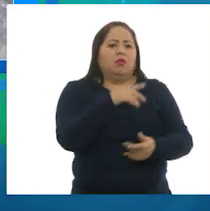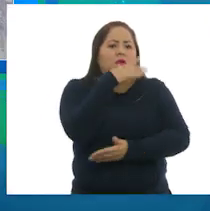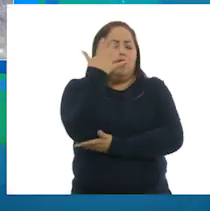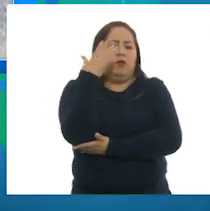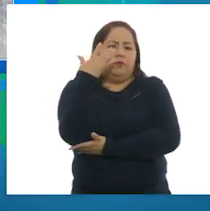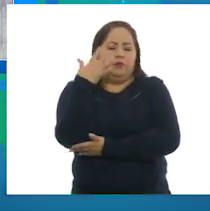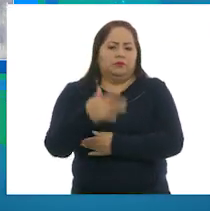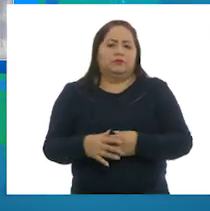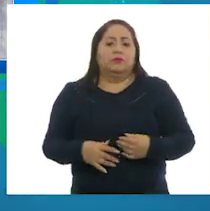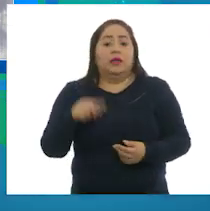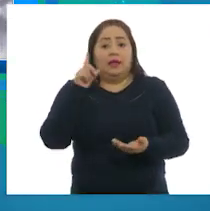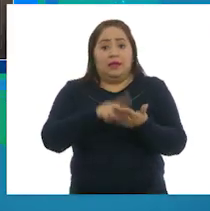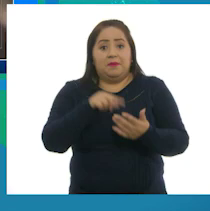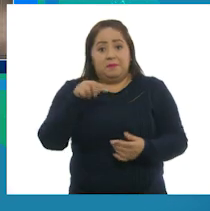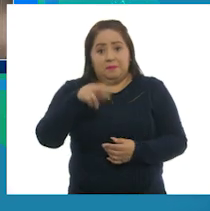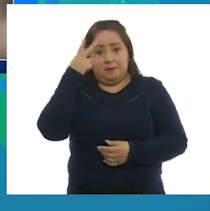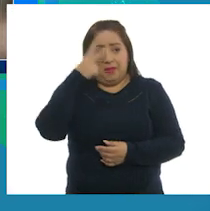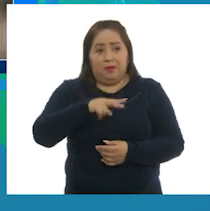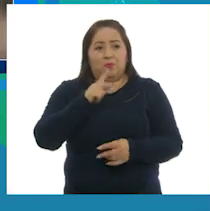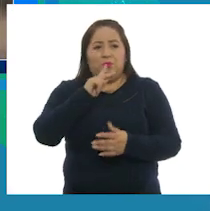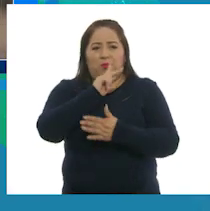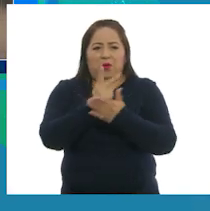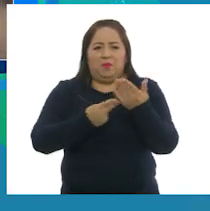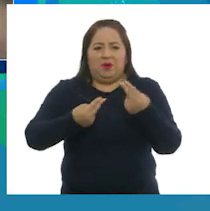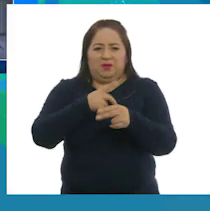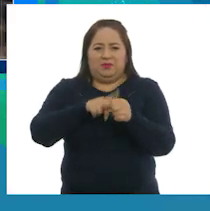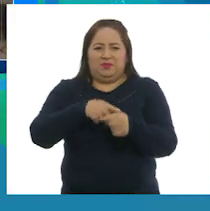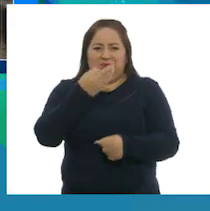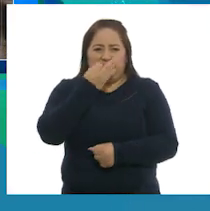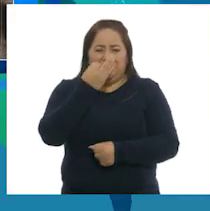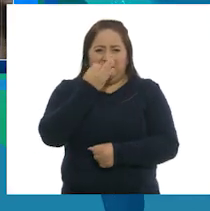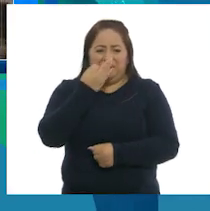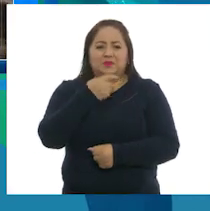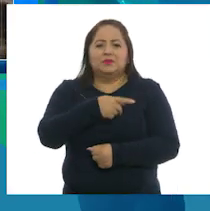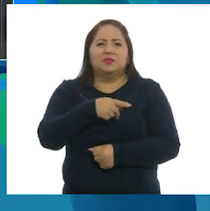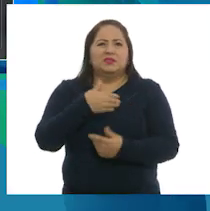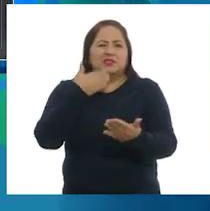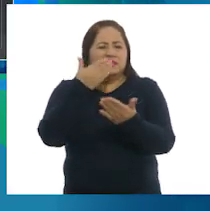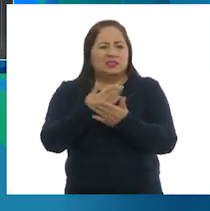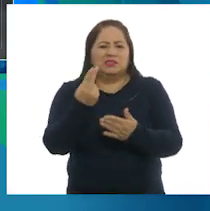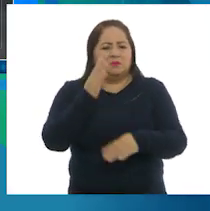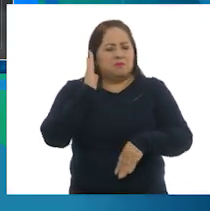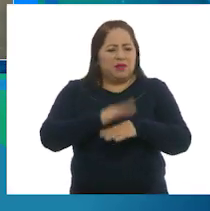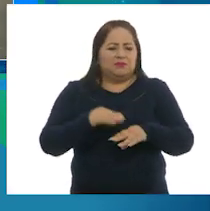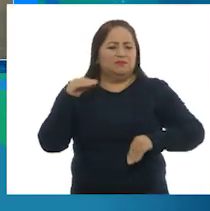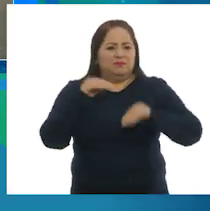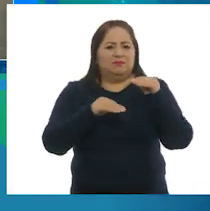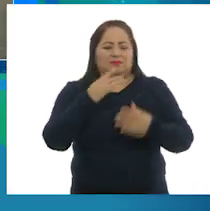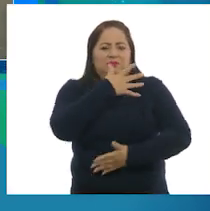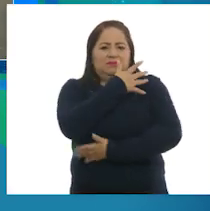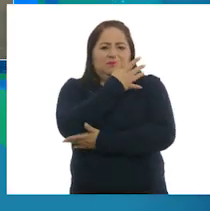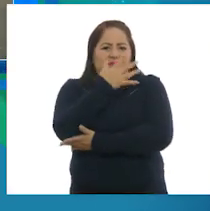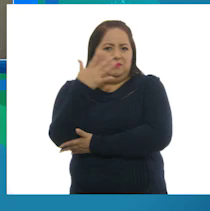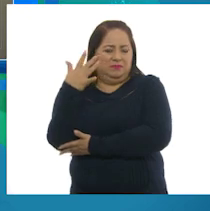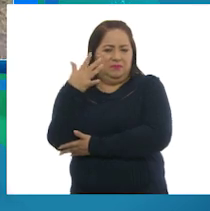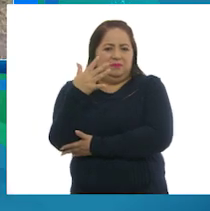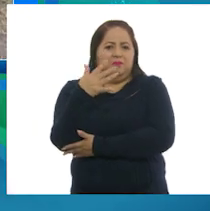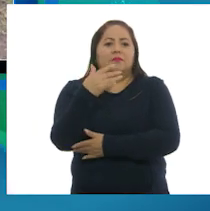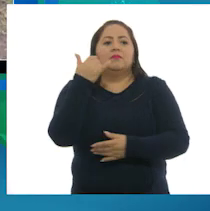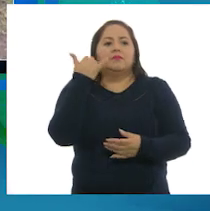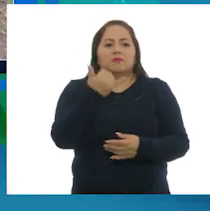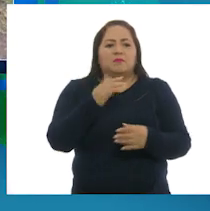En México, el Programa Nacional Forestal se ha propuesto incrementar la productividad forestal sustentable,